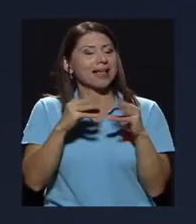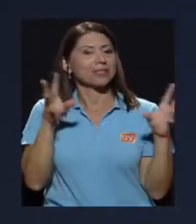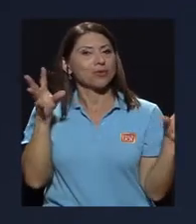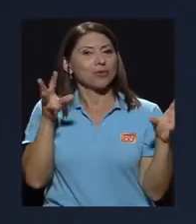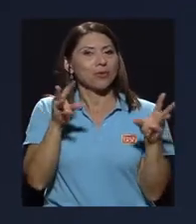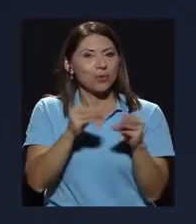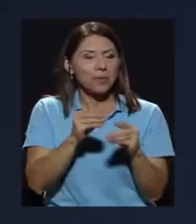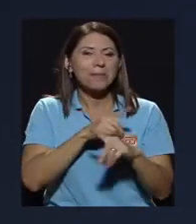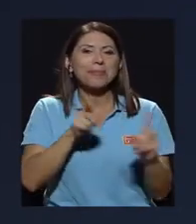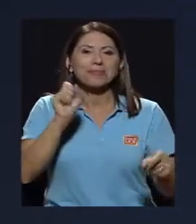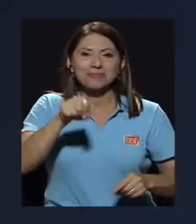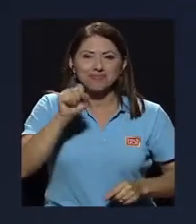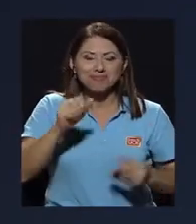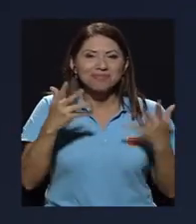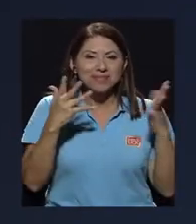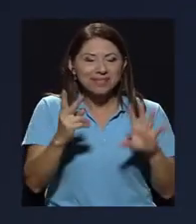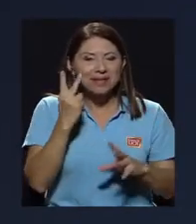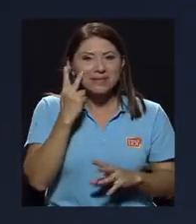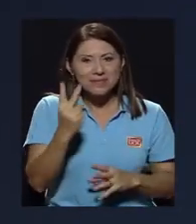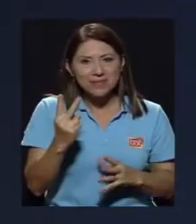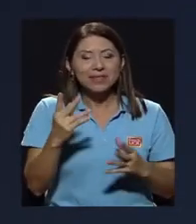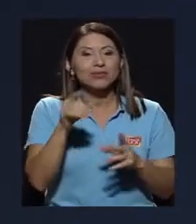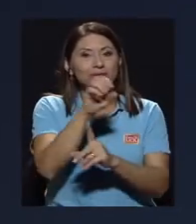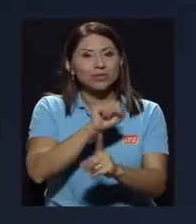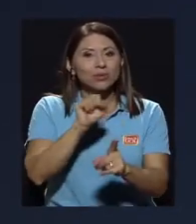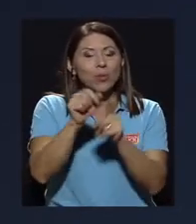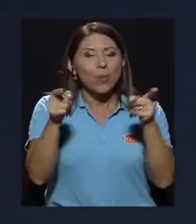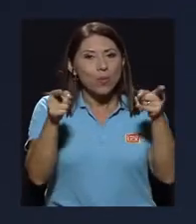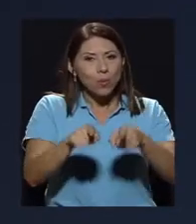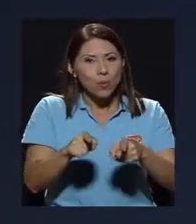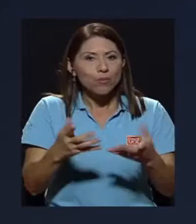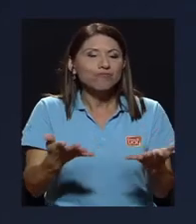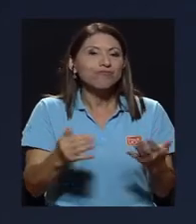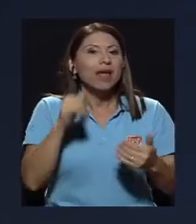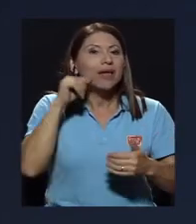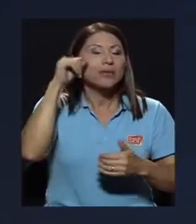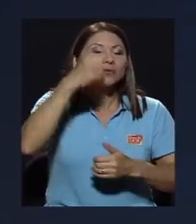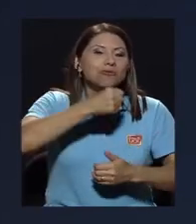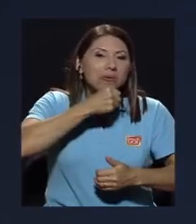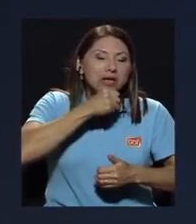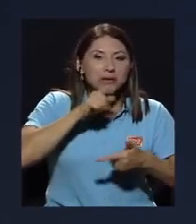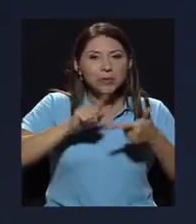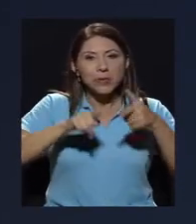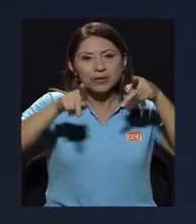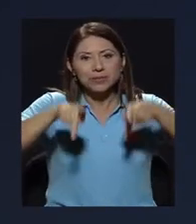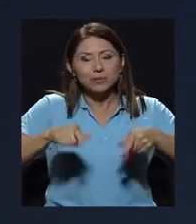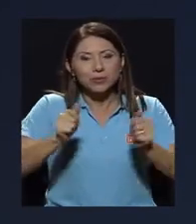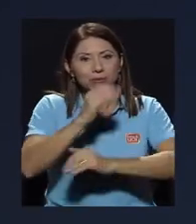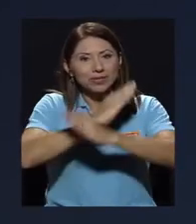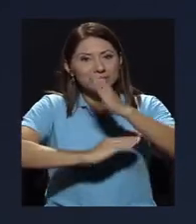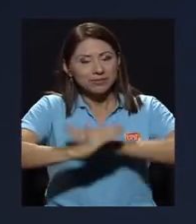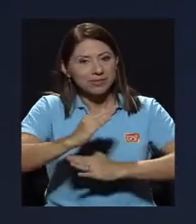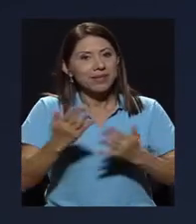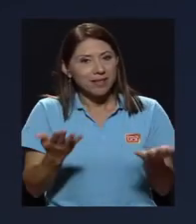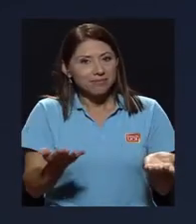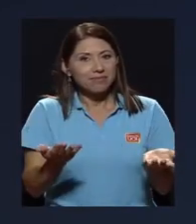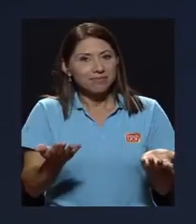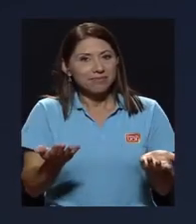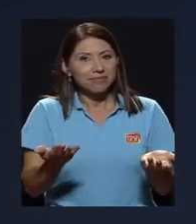efectivamente se viene viendo, especialmente lo que son adultos mayores, personas con discapacidad. ¿Verdad?